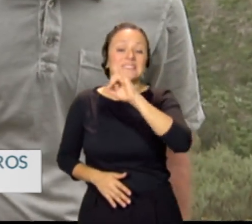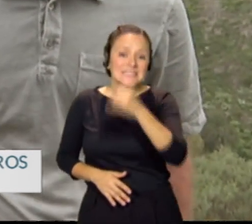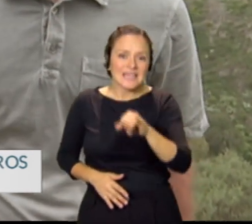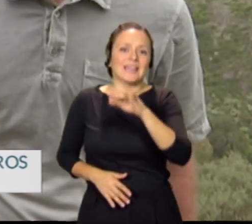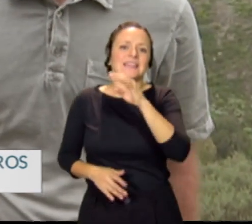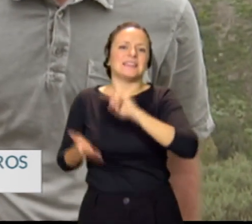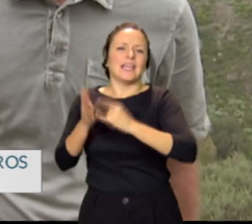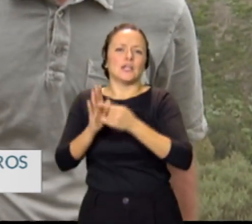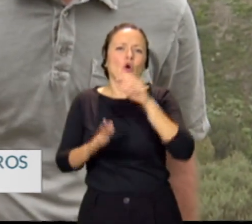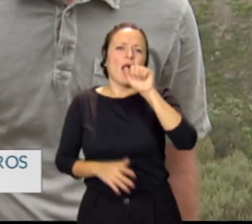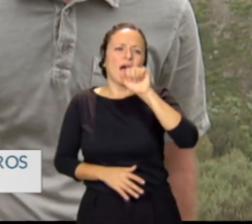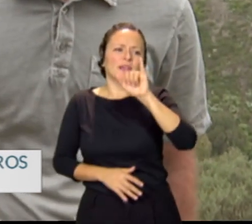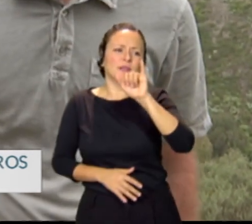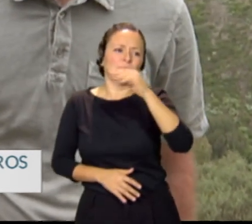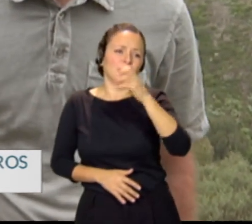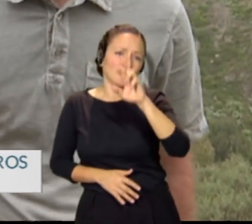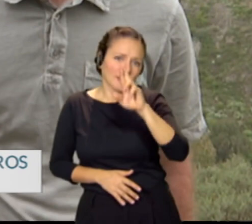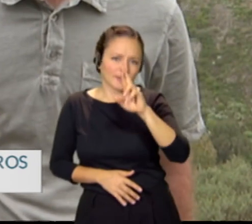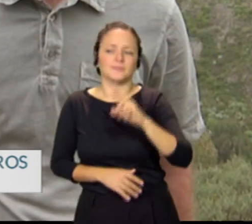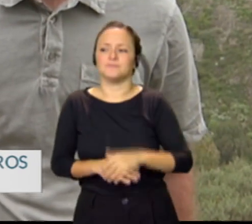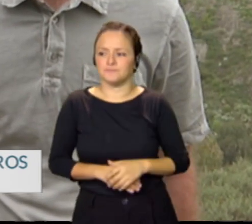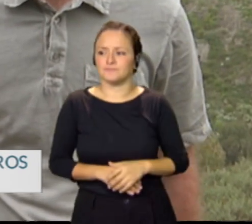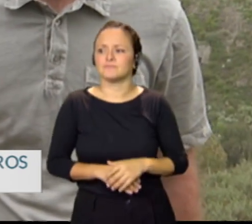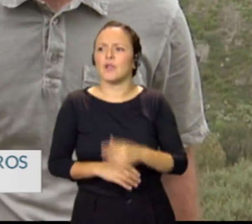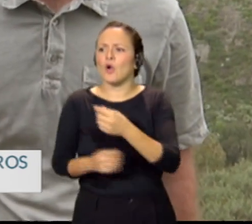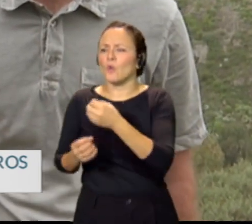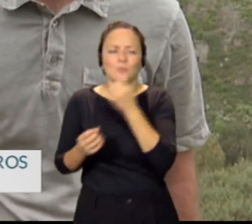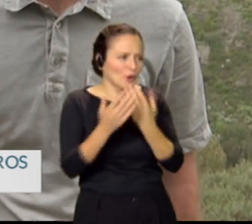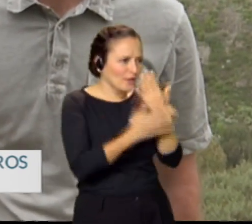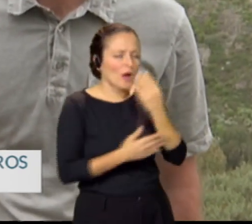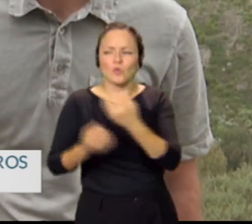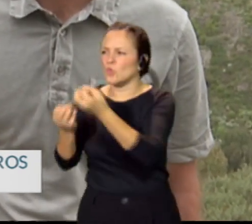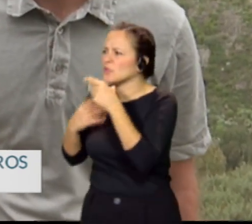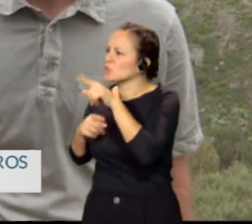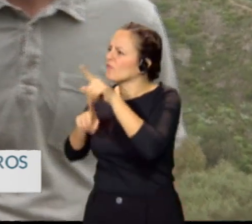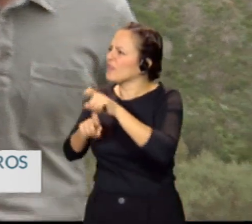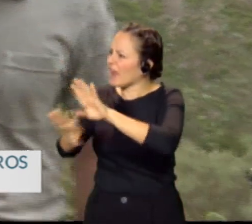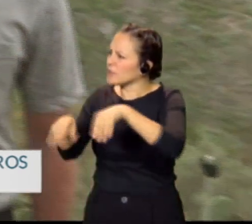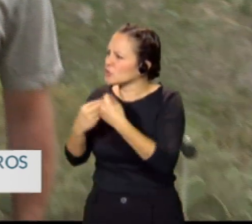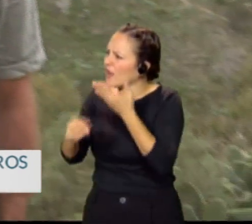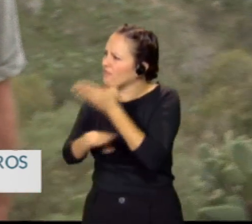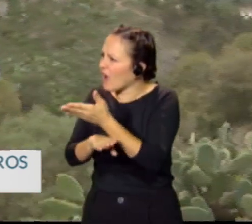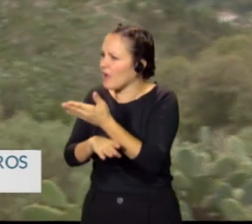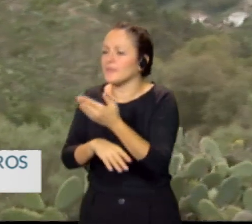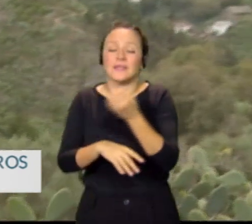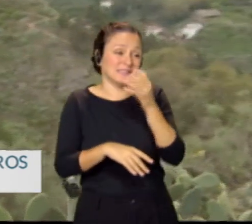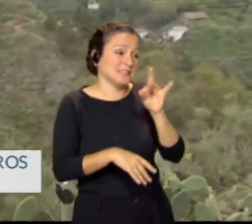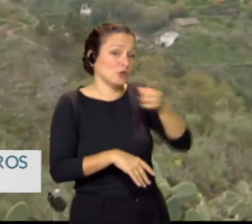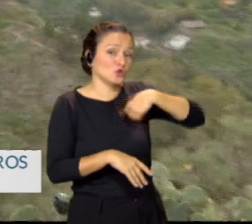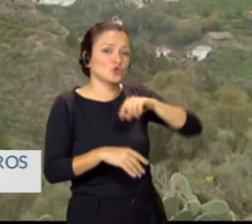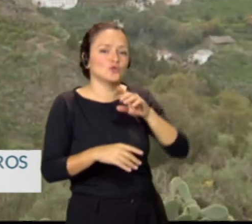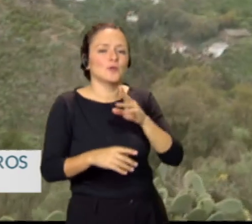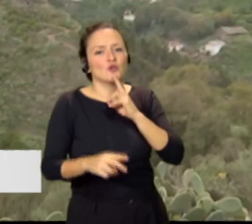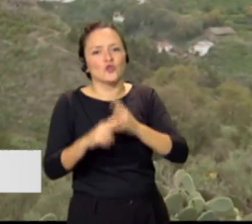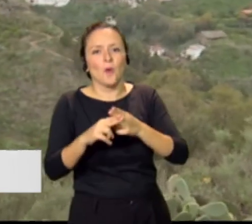Bueno, cuéntanos por qué es importante el trabajo, en cuántas fincas se ha trabajado, en qué ha consistido. Sí, el Fondo Verde Forestal es una